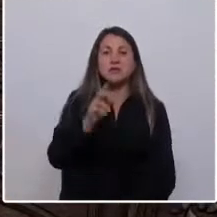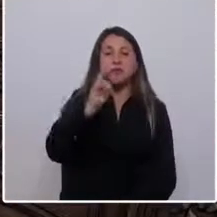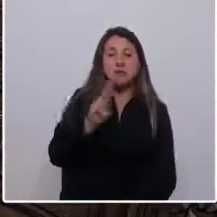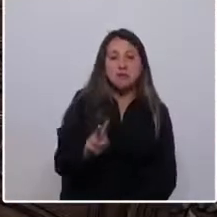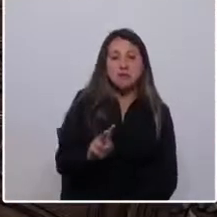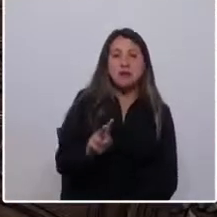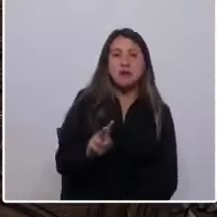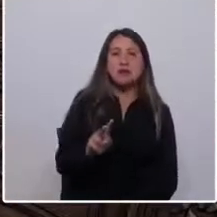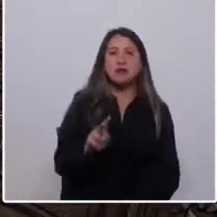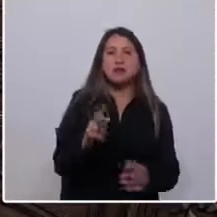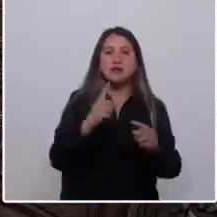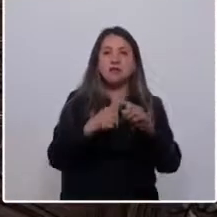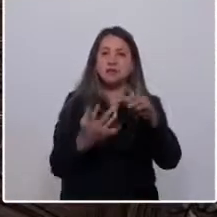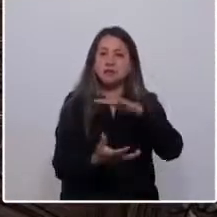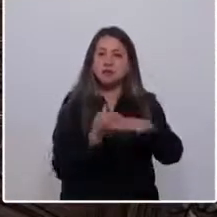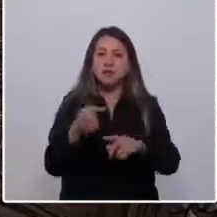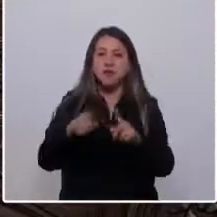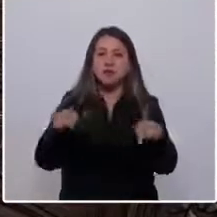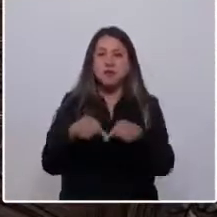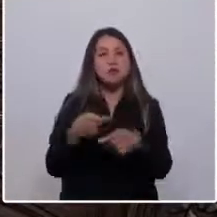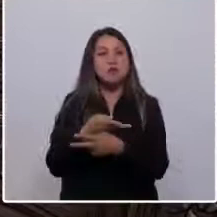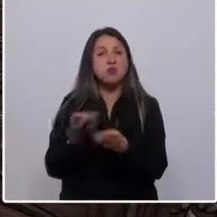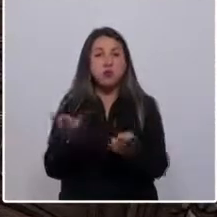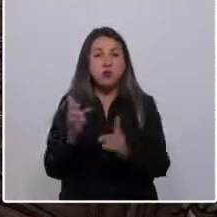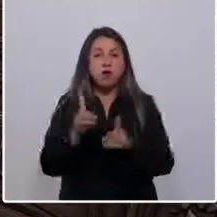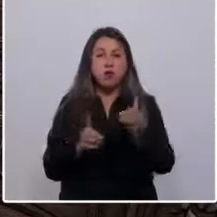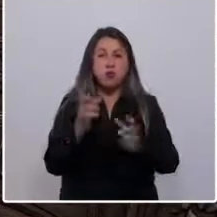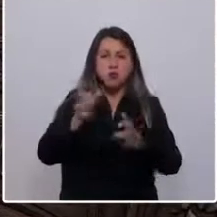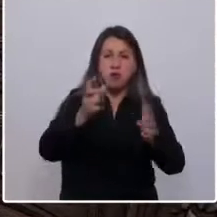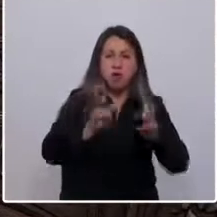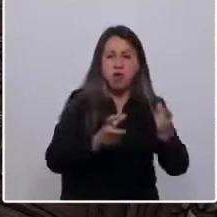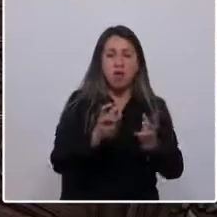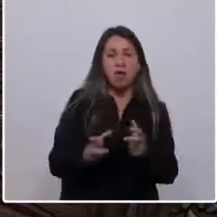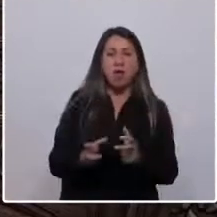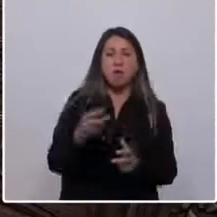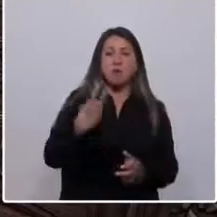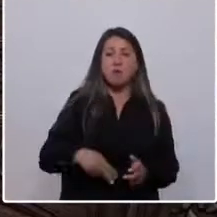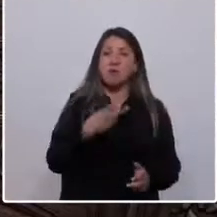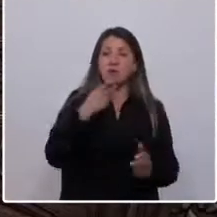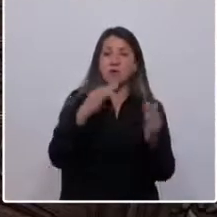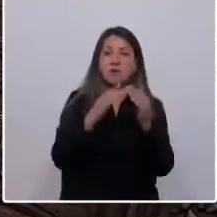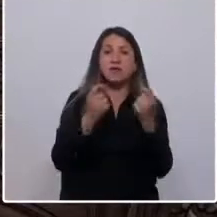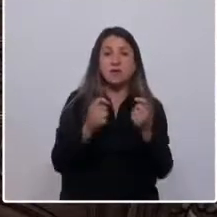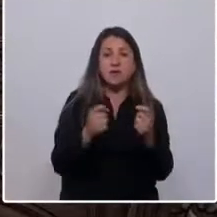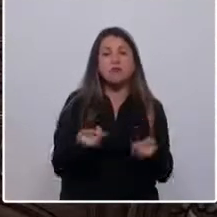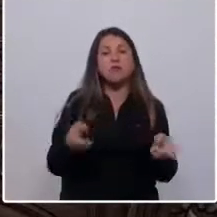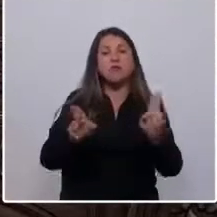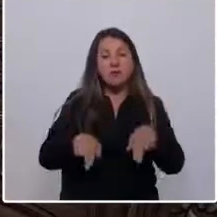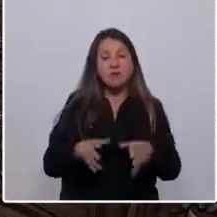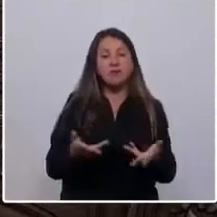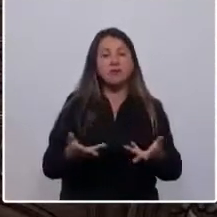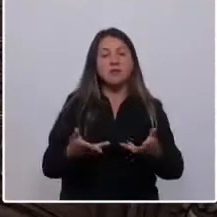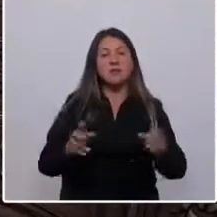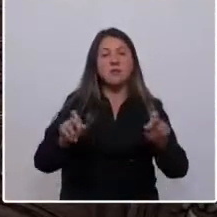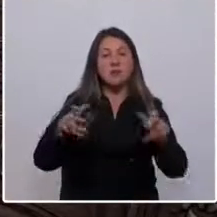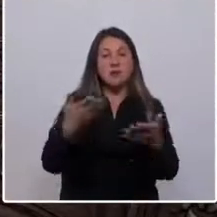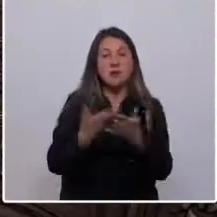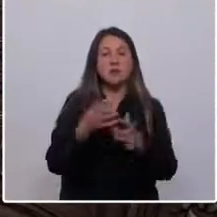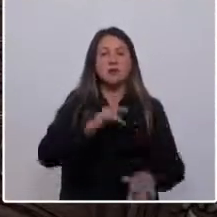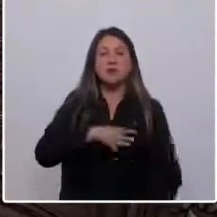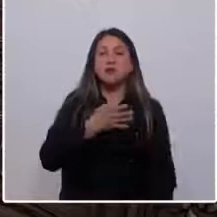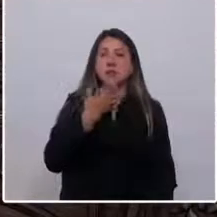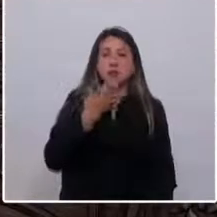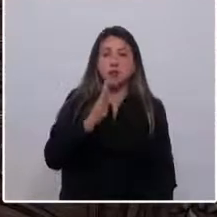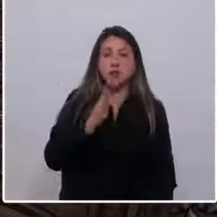saquear templos, negocios, espacios públicos, algunos en el último tiempo sus propias viviendas. Tratemos de reconciliar a Chile para hacer un Chile mejor